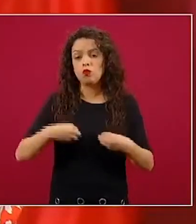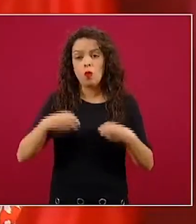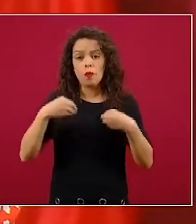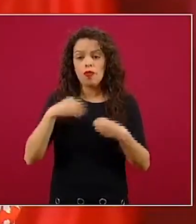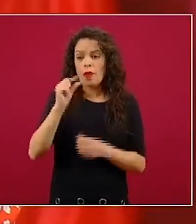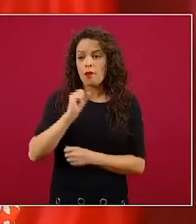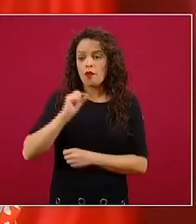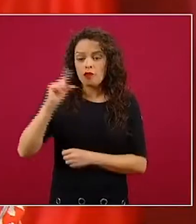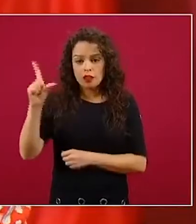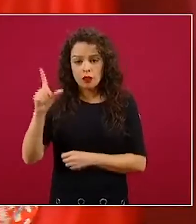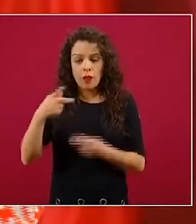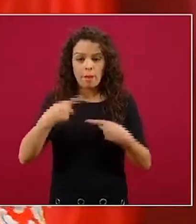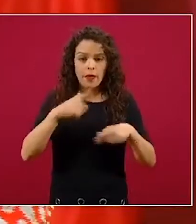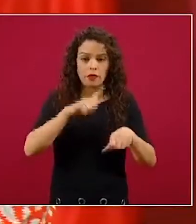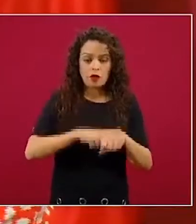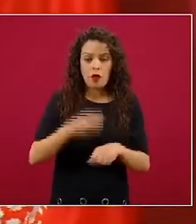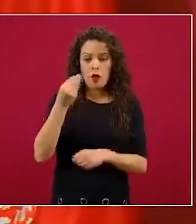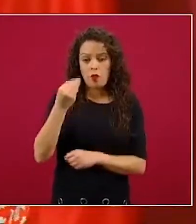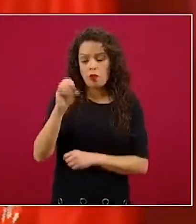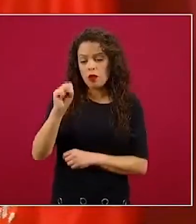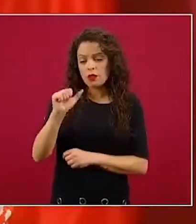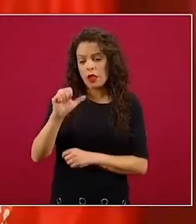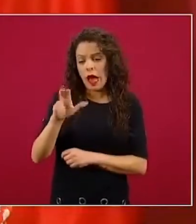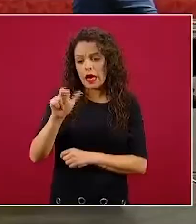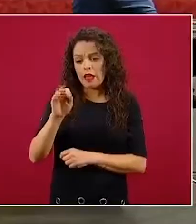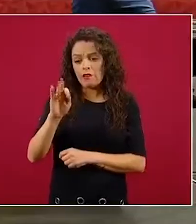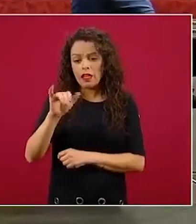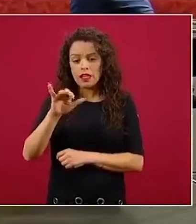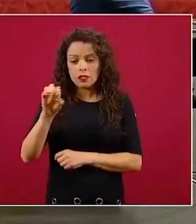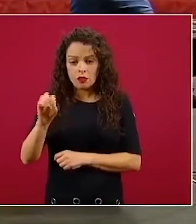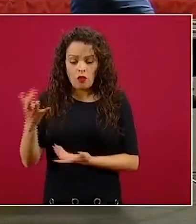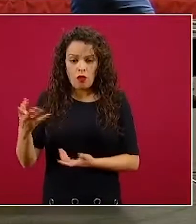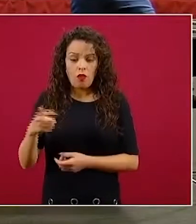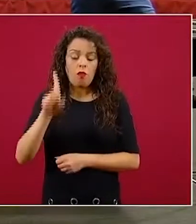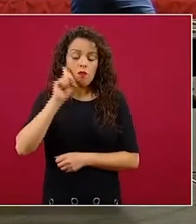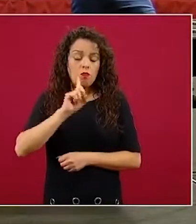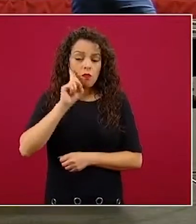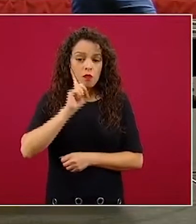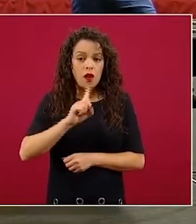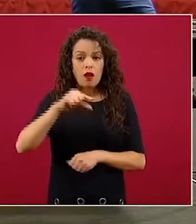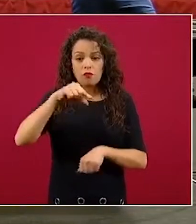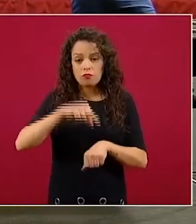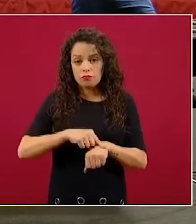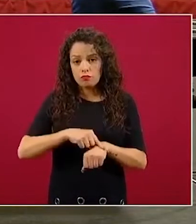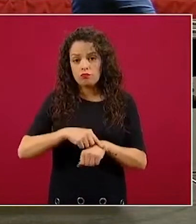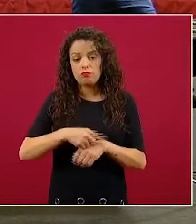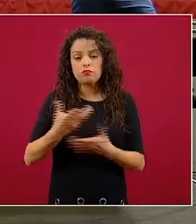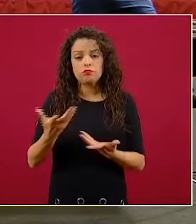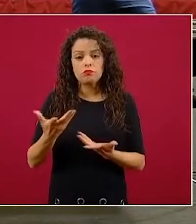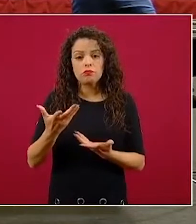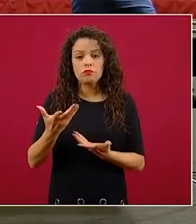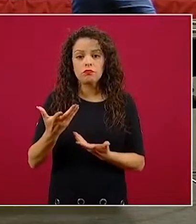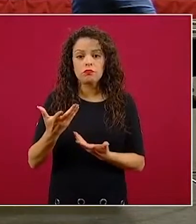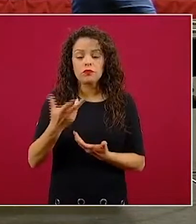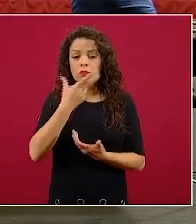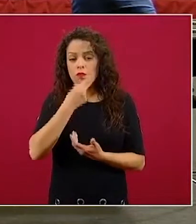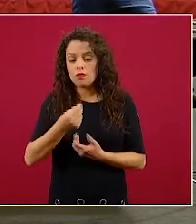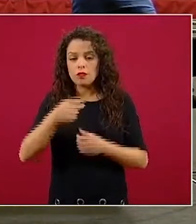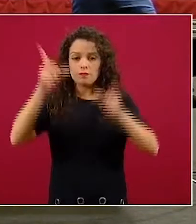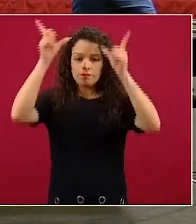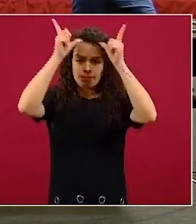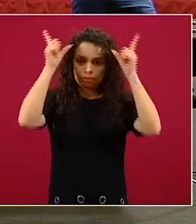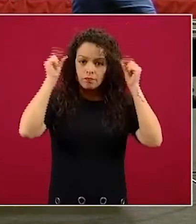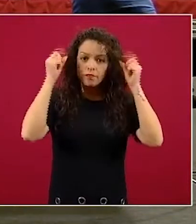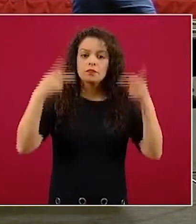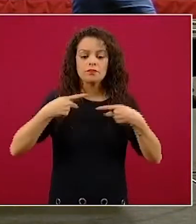profesionales, que todos los trabajadores de la salud, médicos, médicas, enfermeras, enfermeros, personal de laboratorios, de recepción,